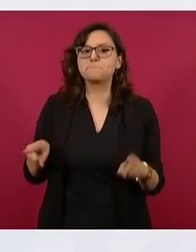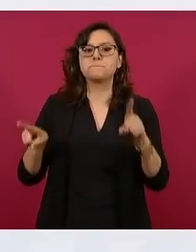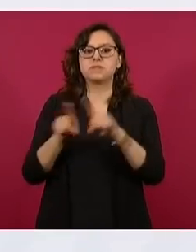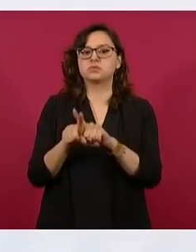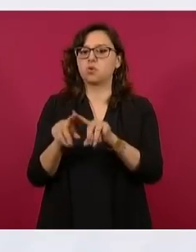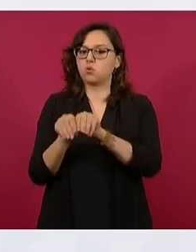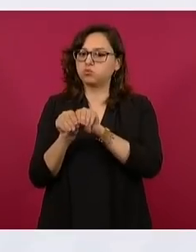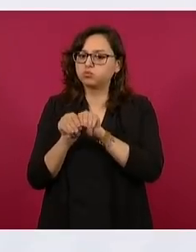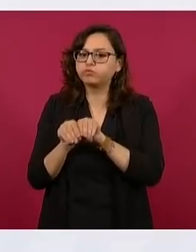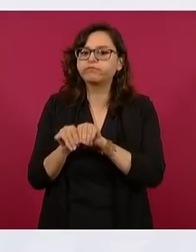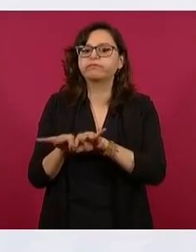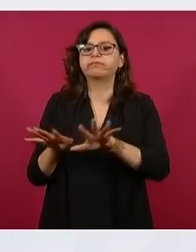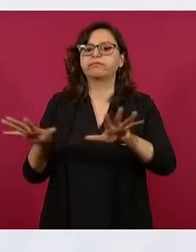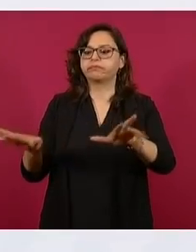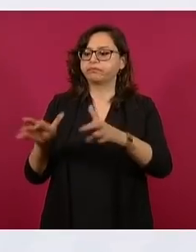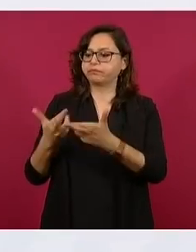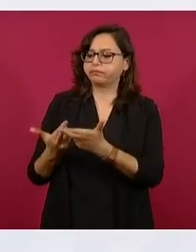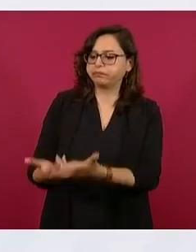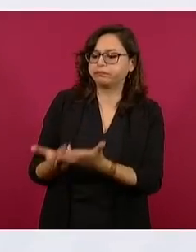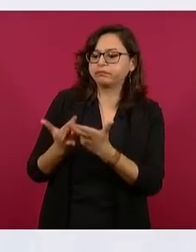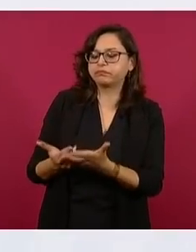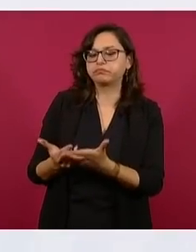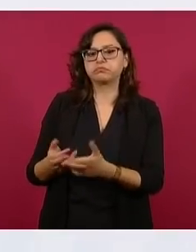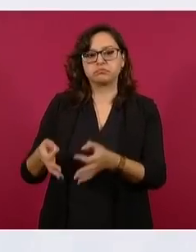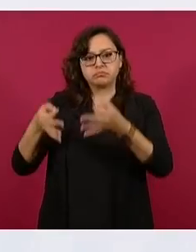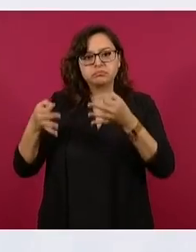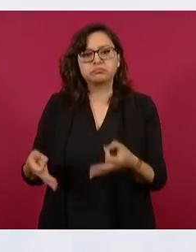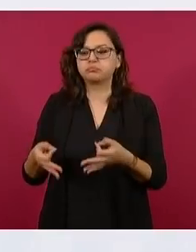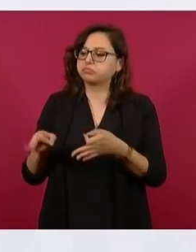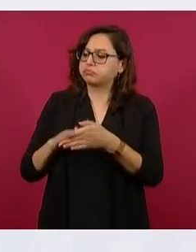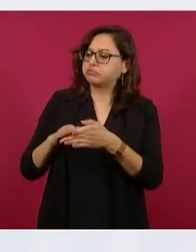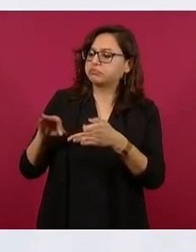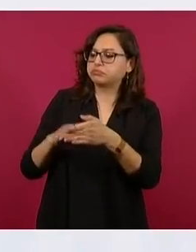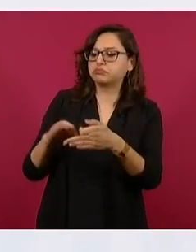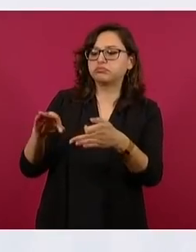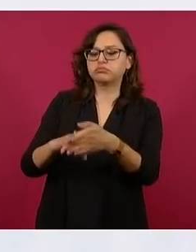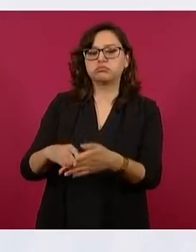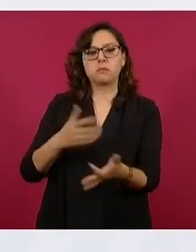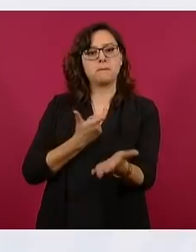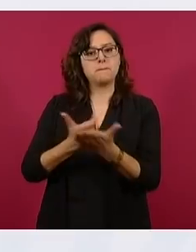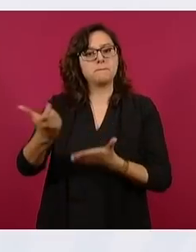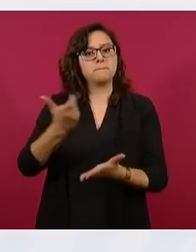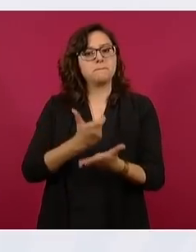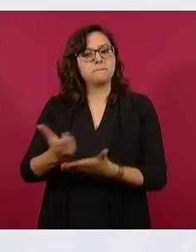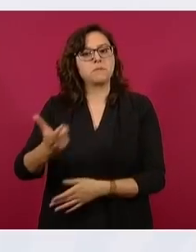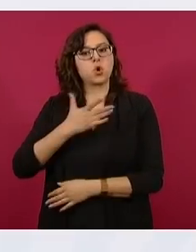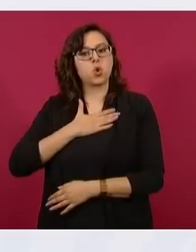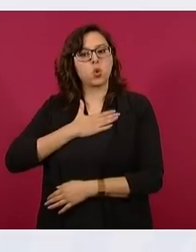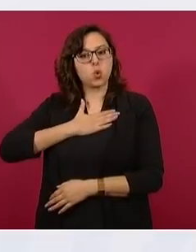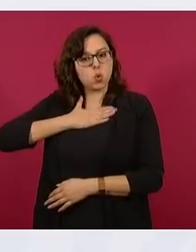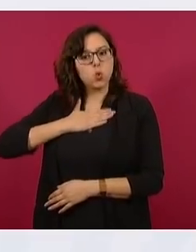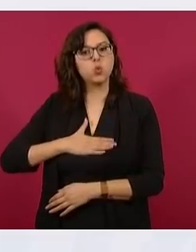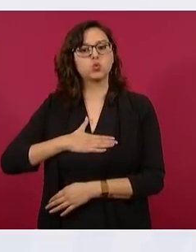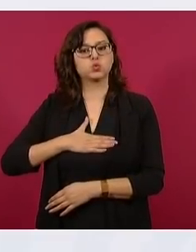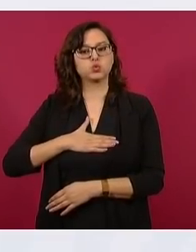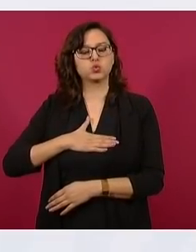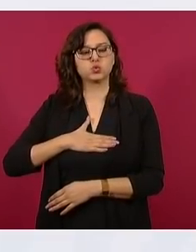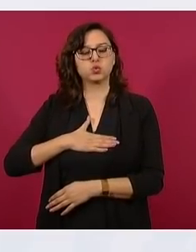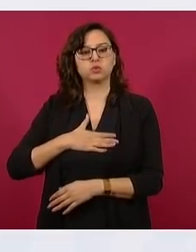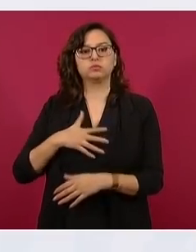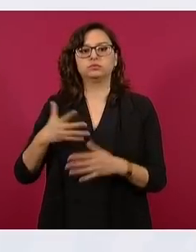estable, confiable y con precios justos, a salvo de